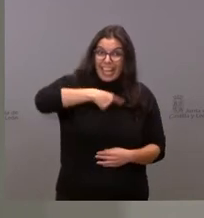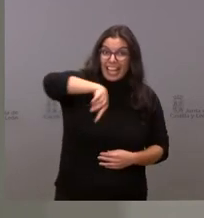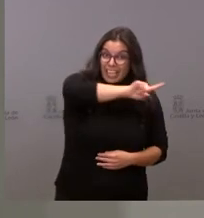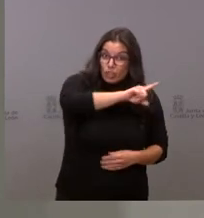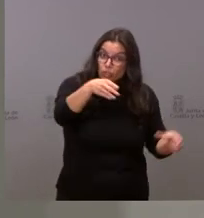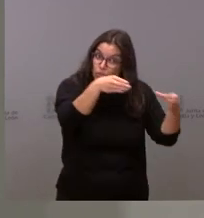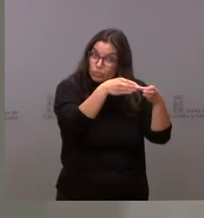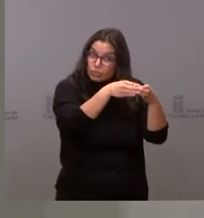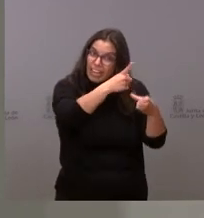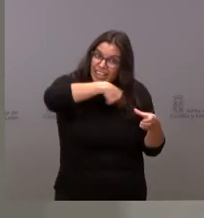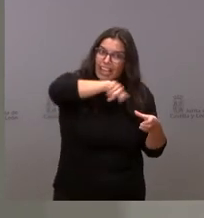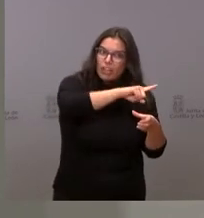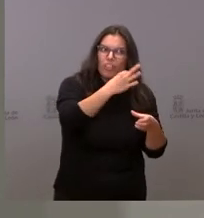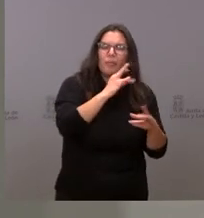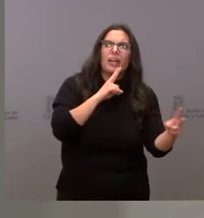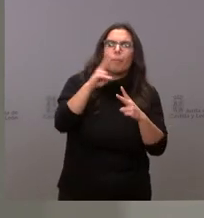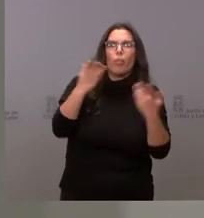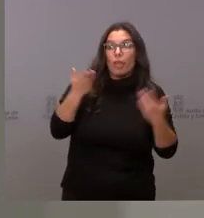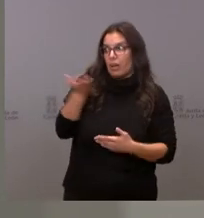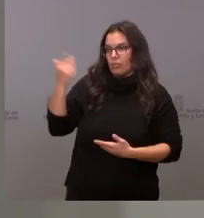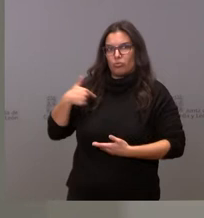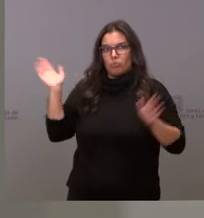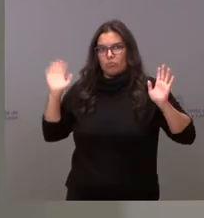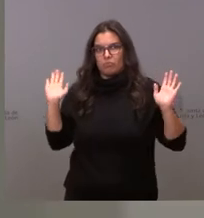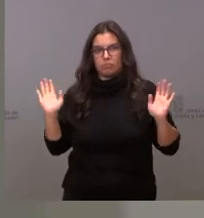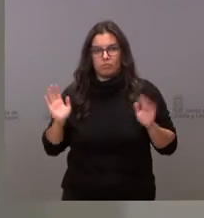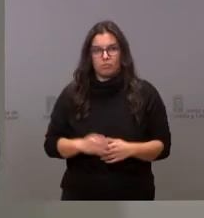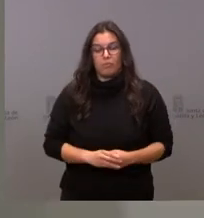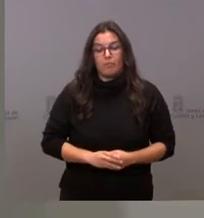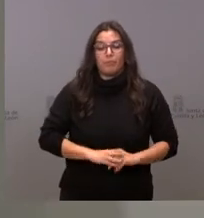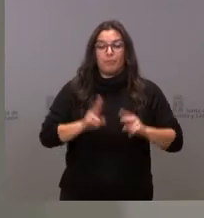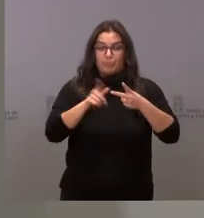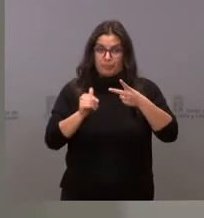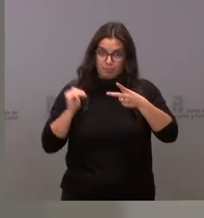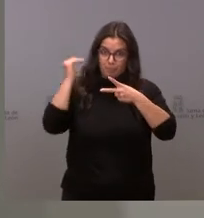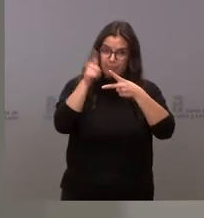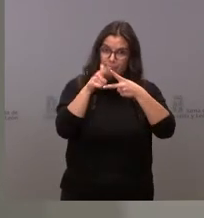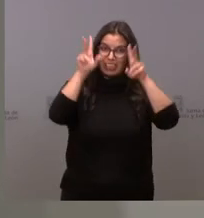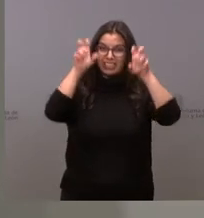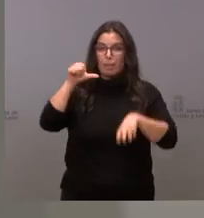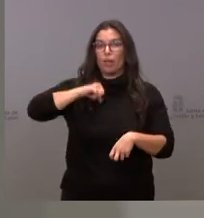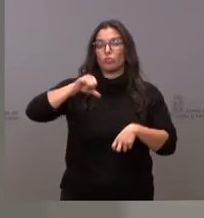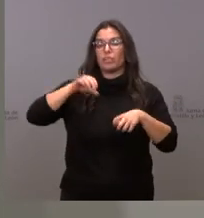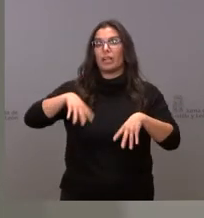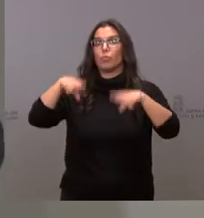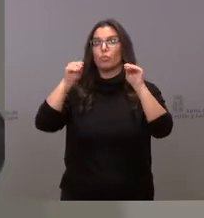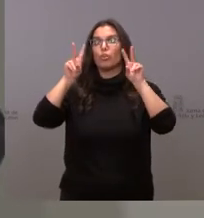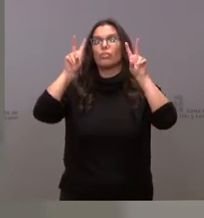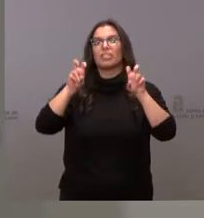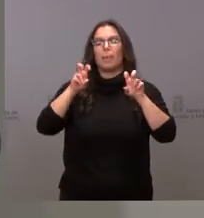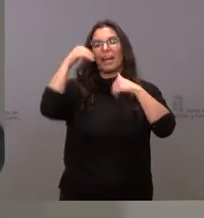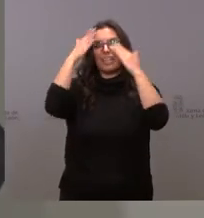quienes tienen que dar respuesta no los demás sobre lo que está ocurriendo en el hubo con la asistencia de urgencias forma parte